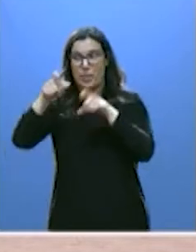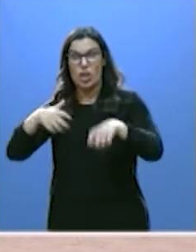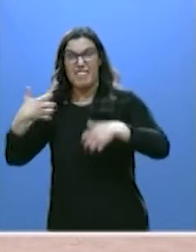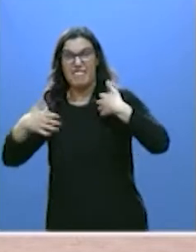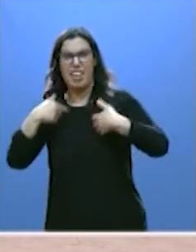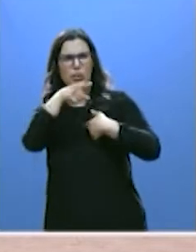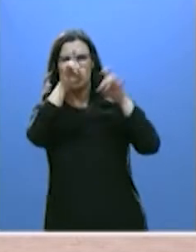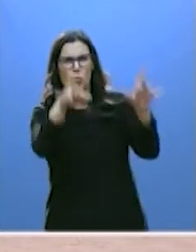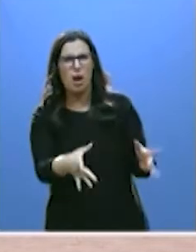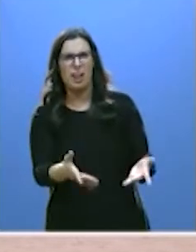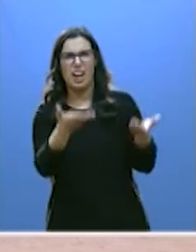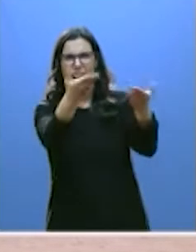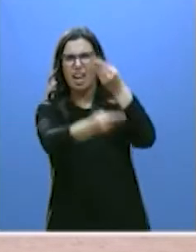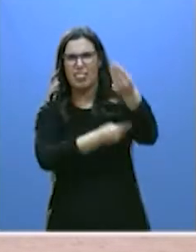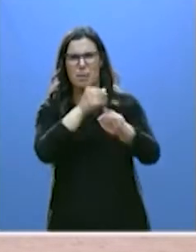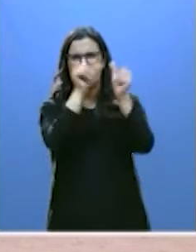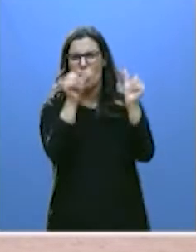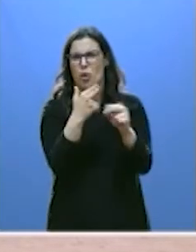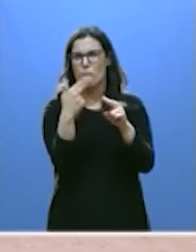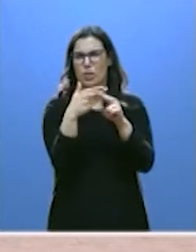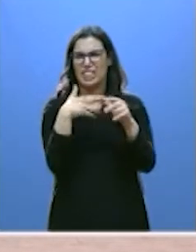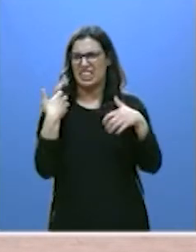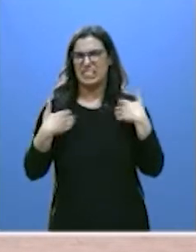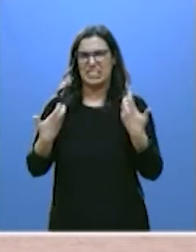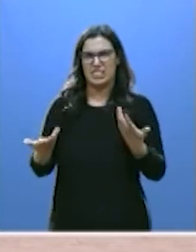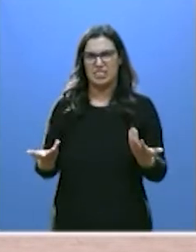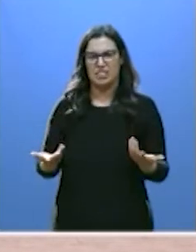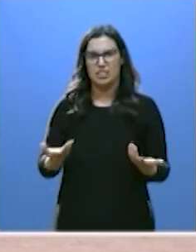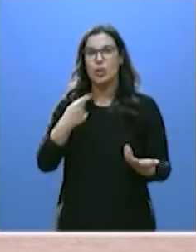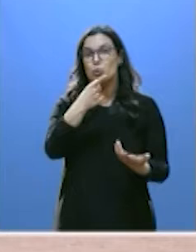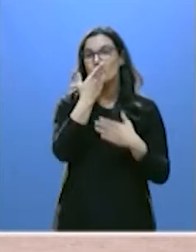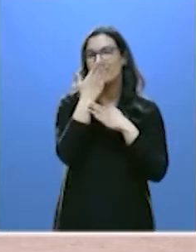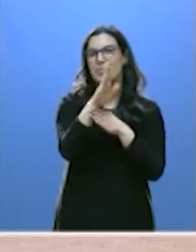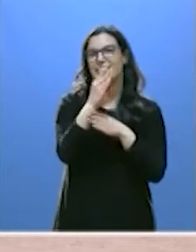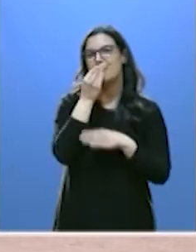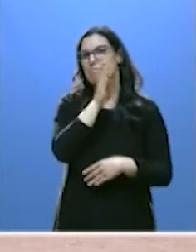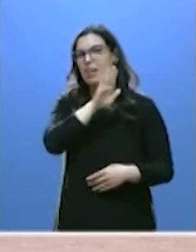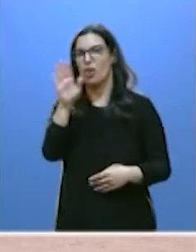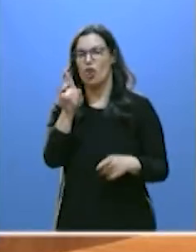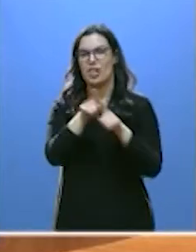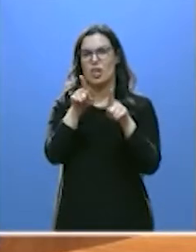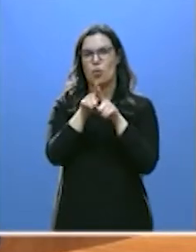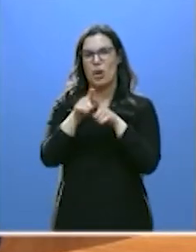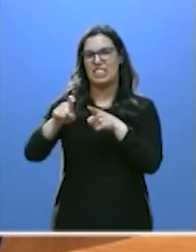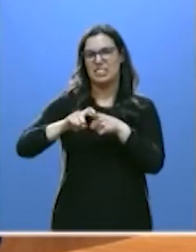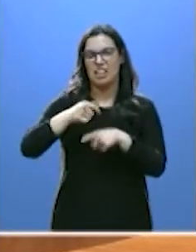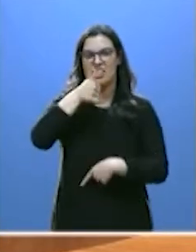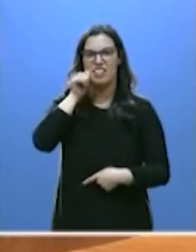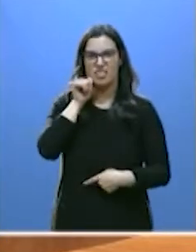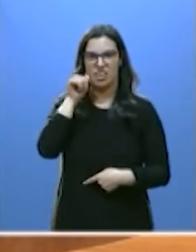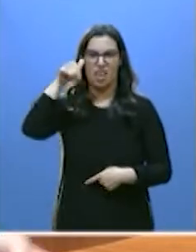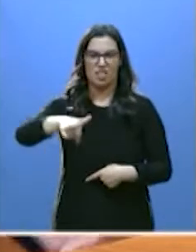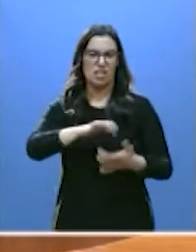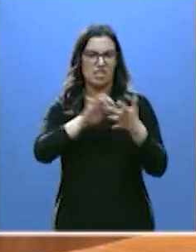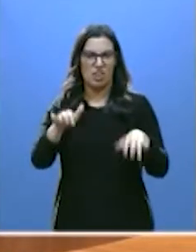Tudanca. Eso sí, usted es el mejor representante del sanchismo en Castilla y León.